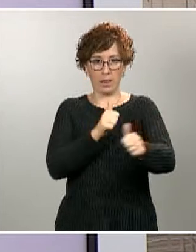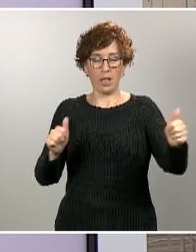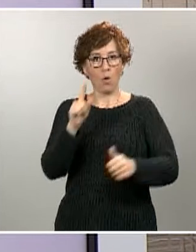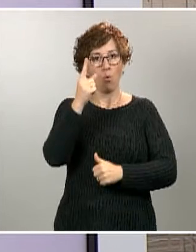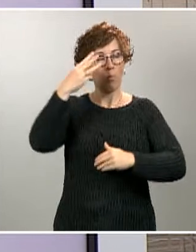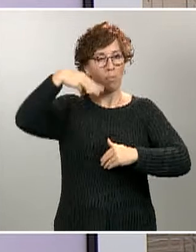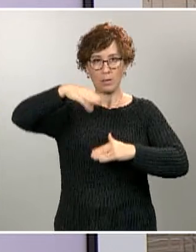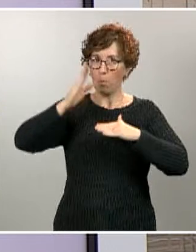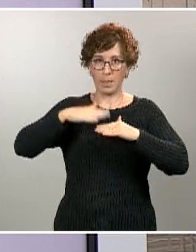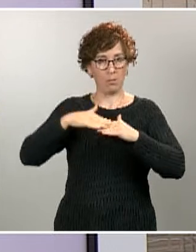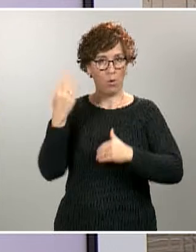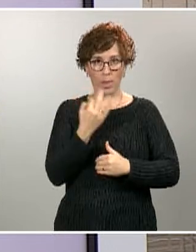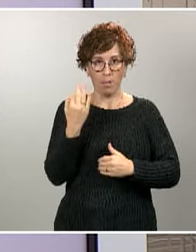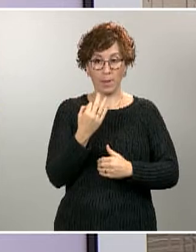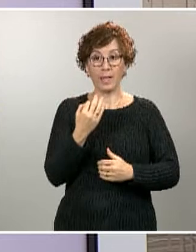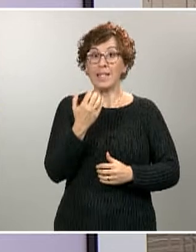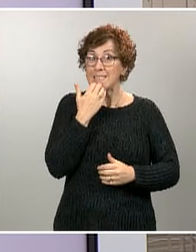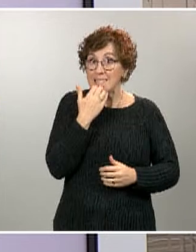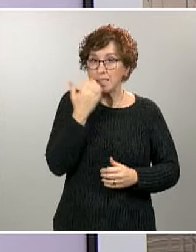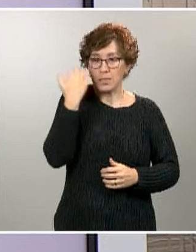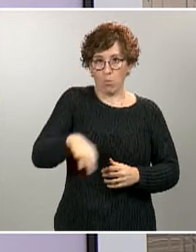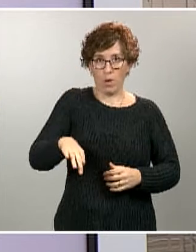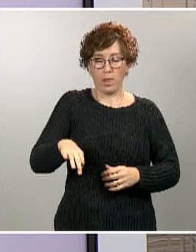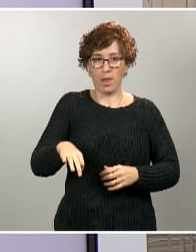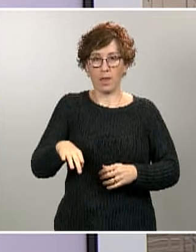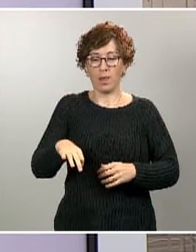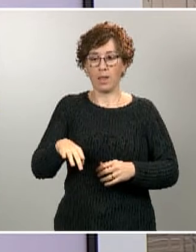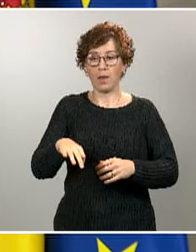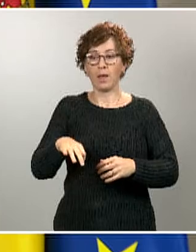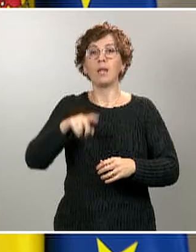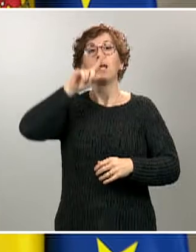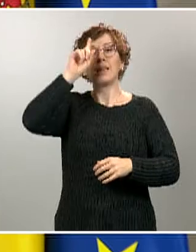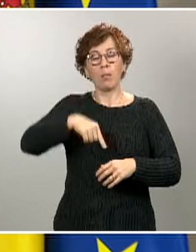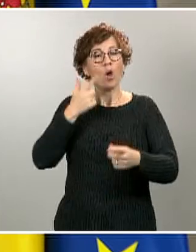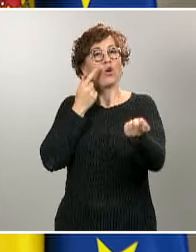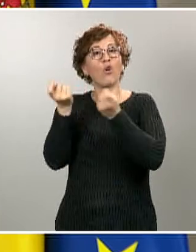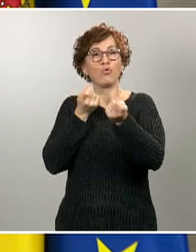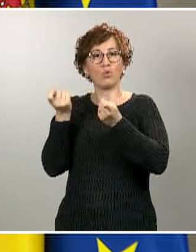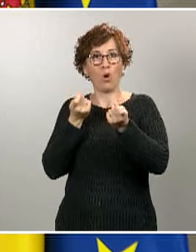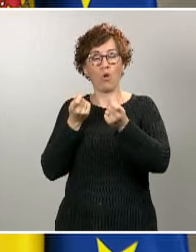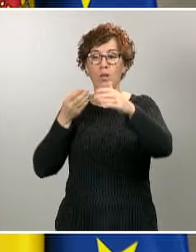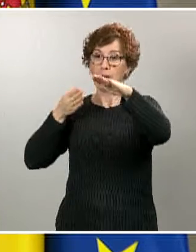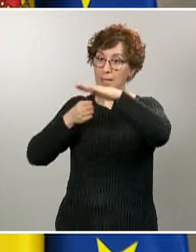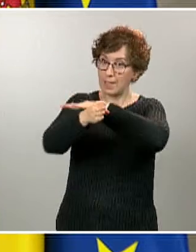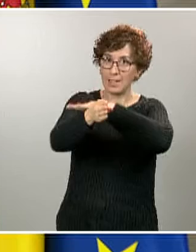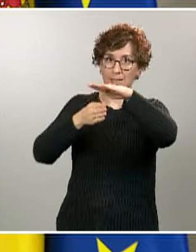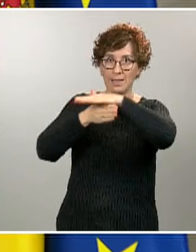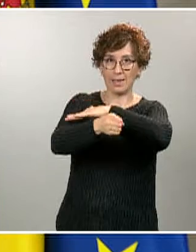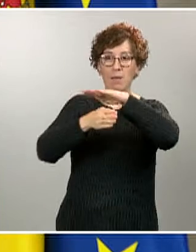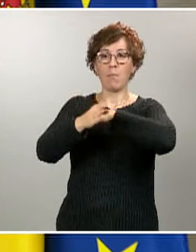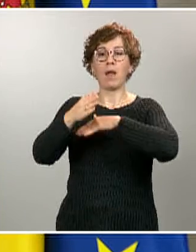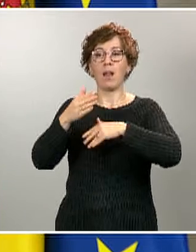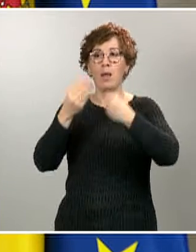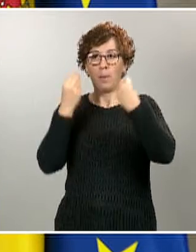cuando sea posible, se deberán de habilitar aquellos mecanismos de control de acceso en las entradas que garanticen esta distancia interpersonal.